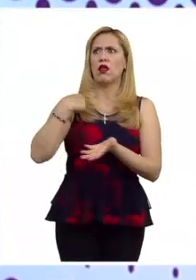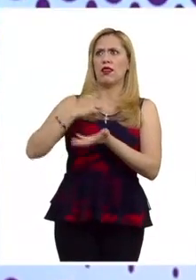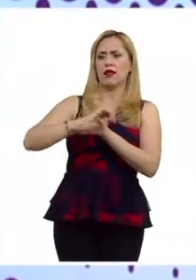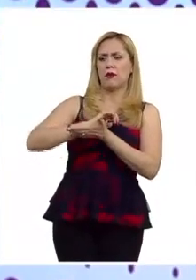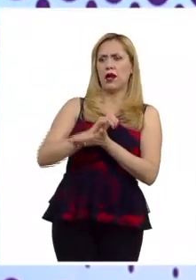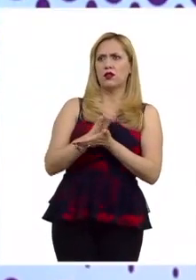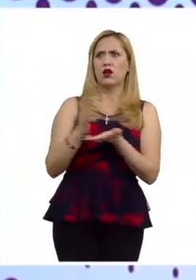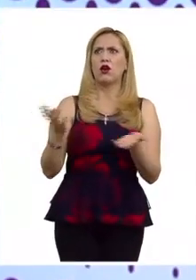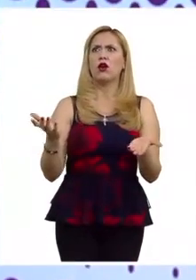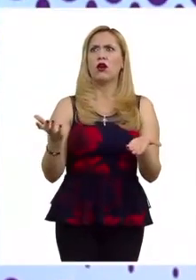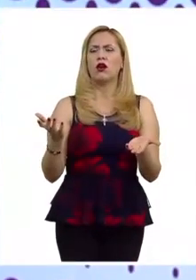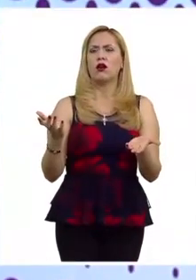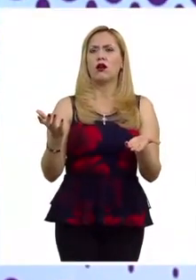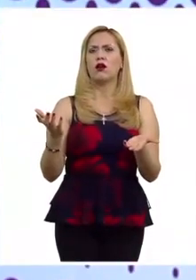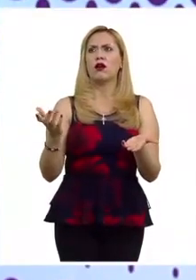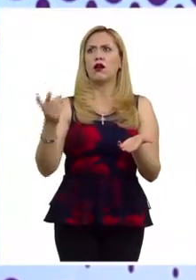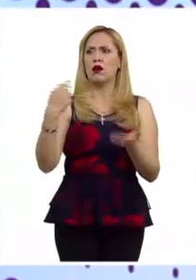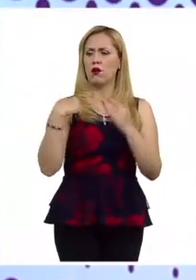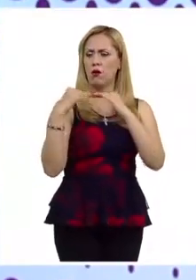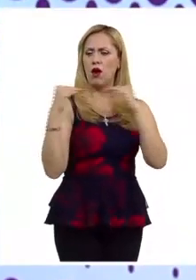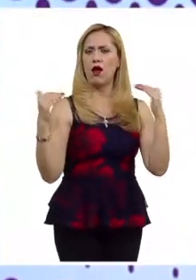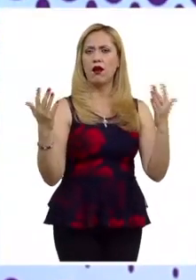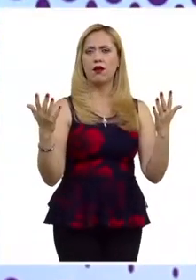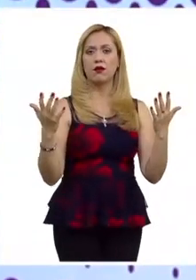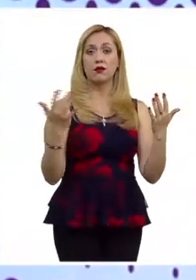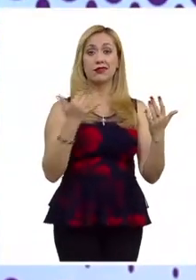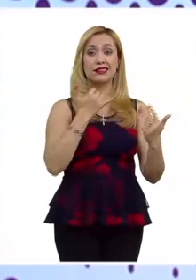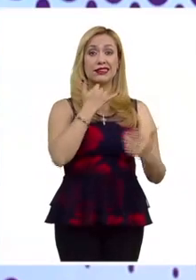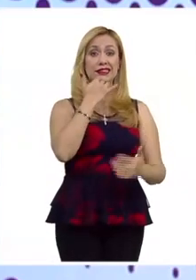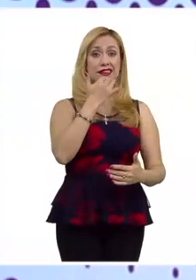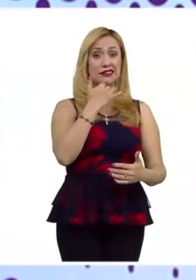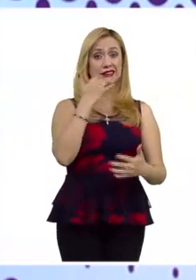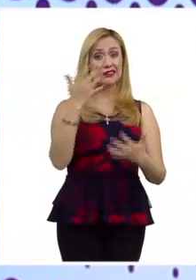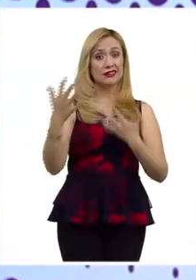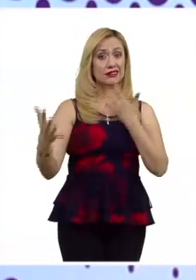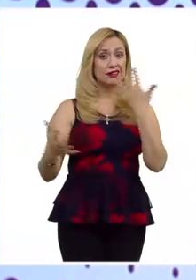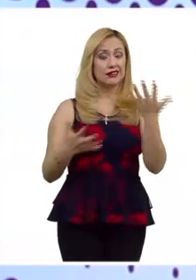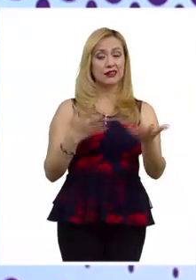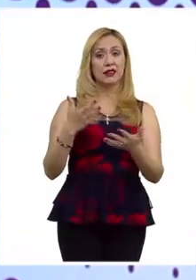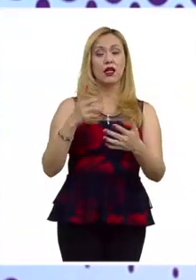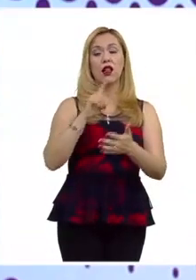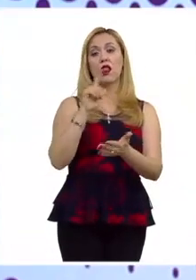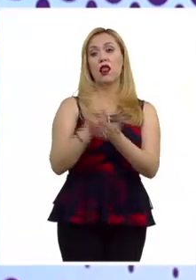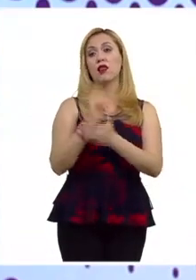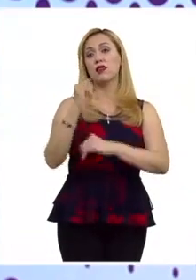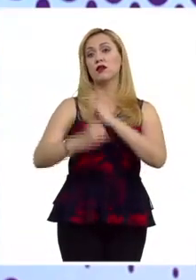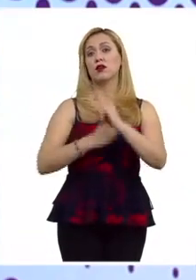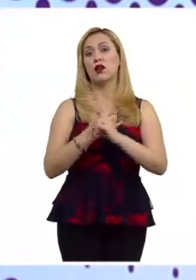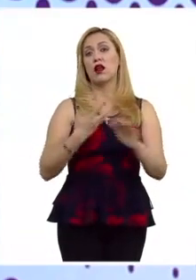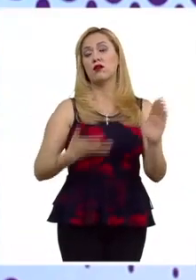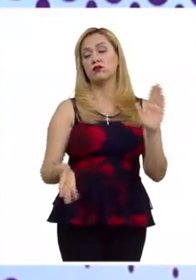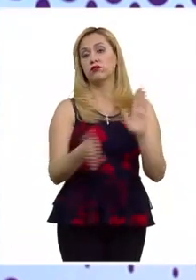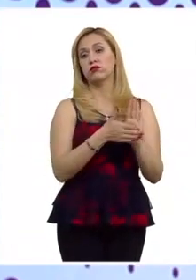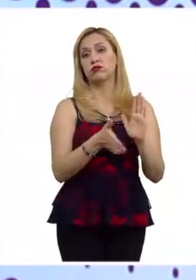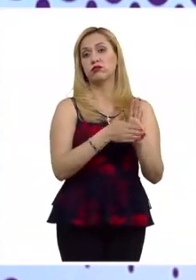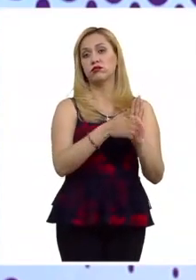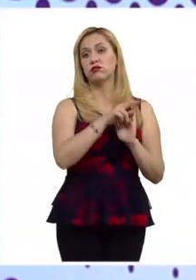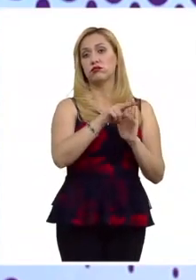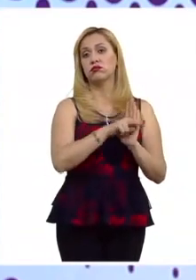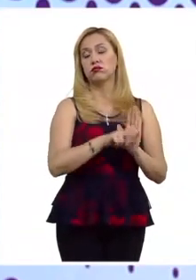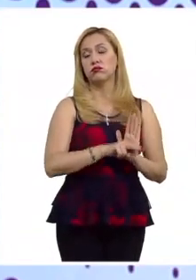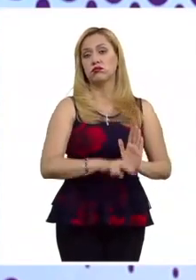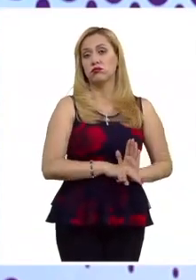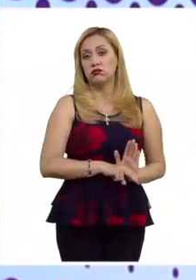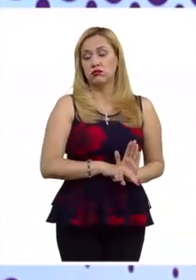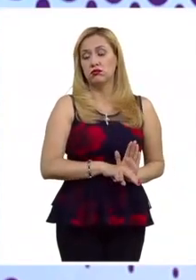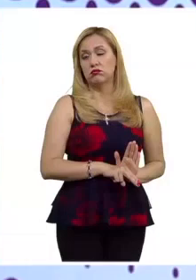sospechosas que inclusive están protegidas por el derecho internacional en el estatus de normas de just cogens o